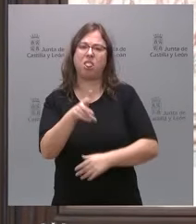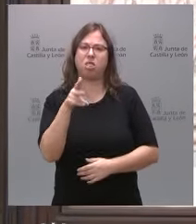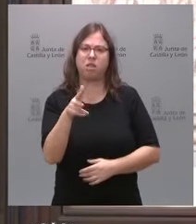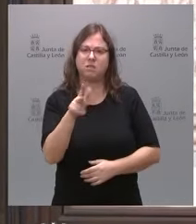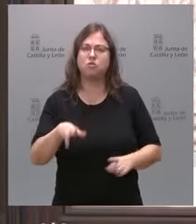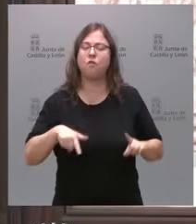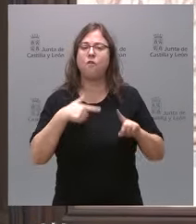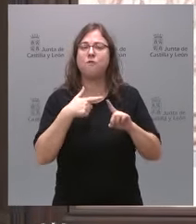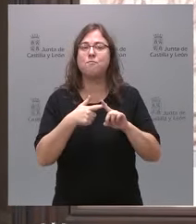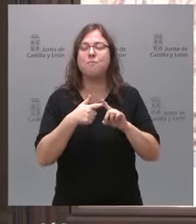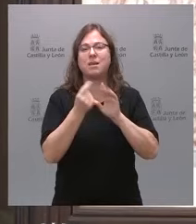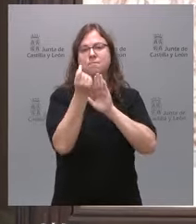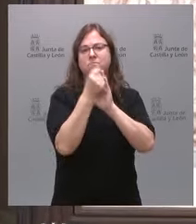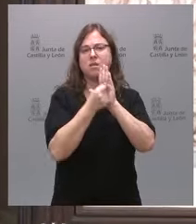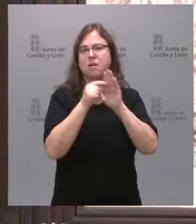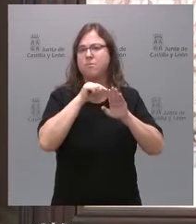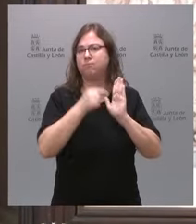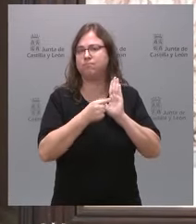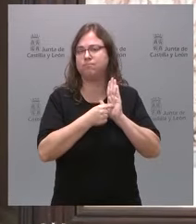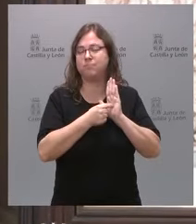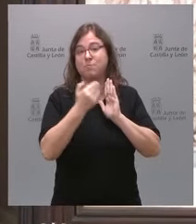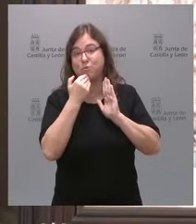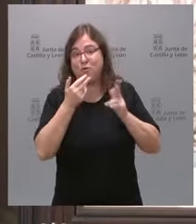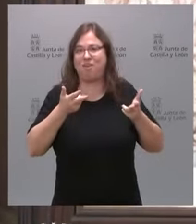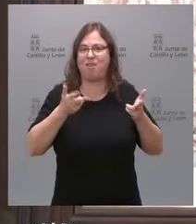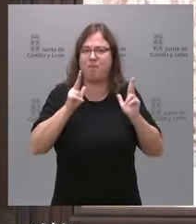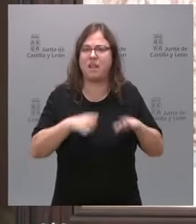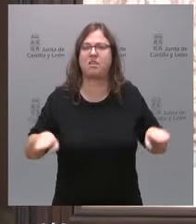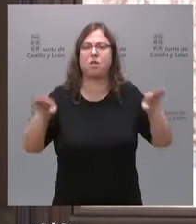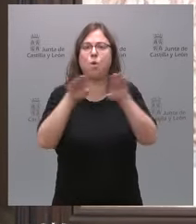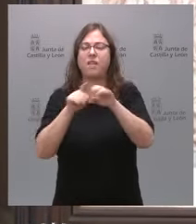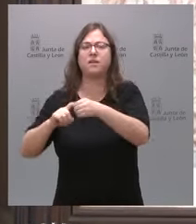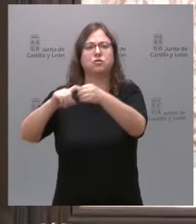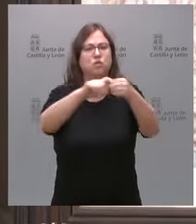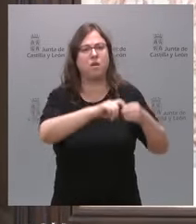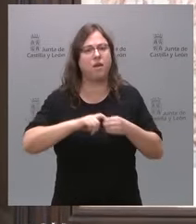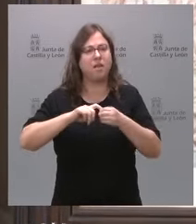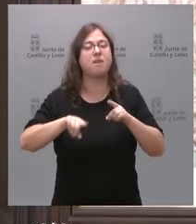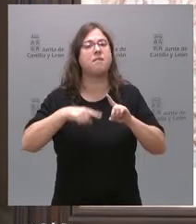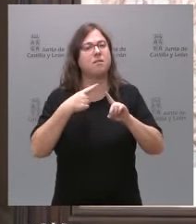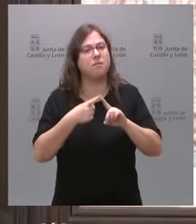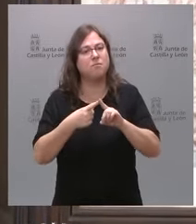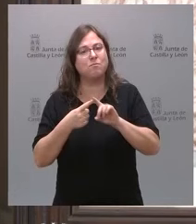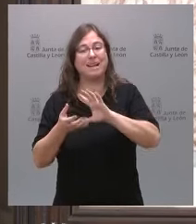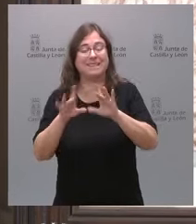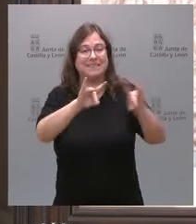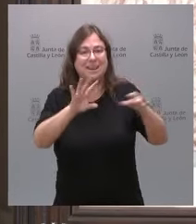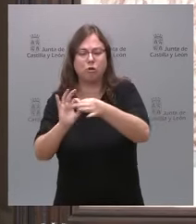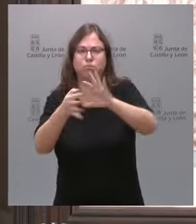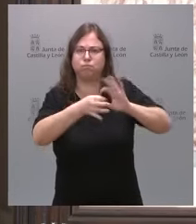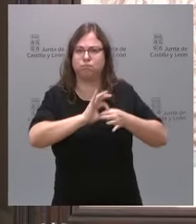y de los principios como la libertad, la igualdad, la solidaridad y también la cohesión territorial.